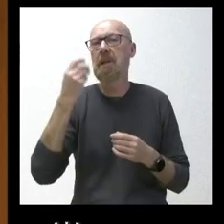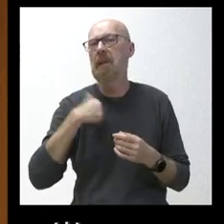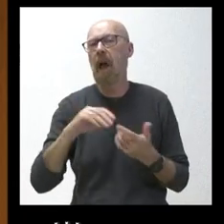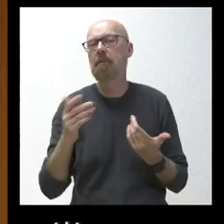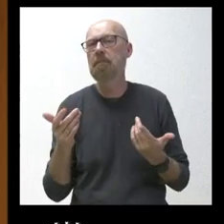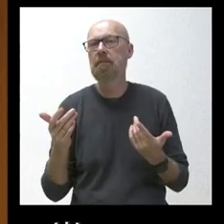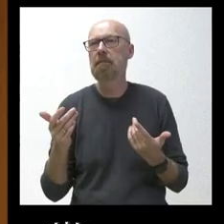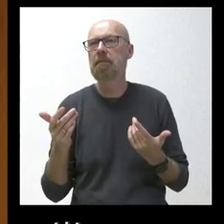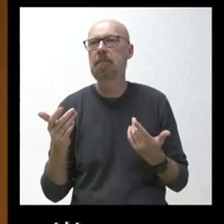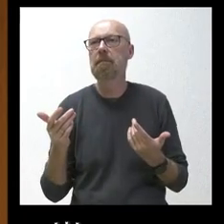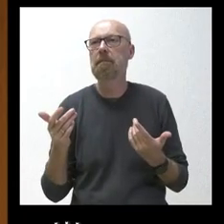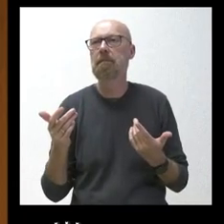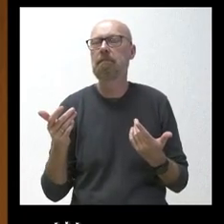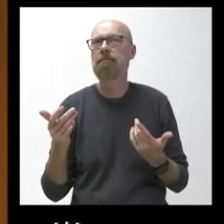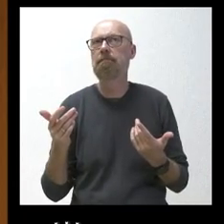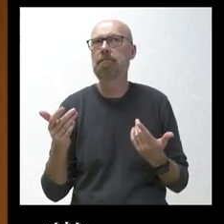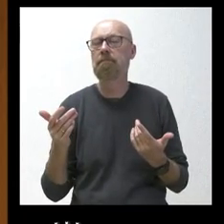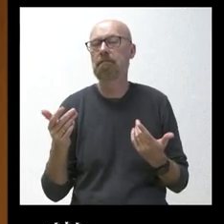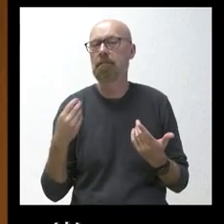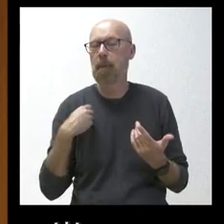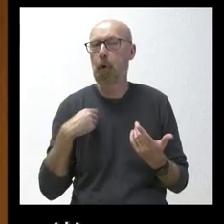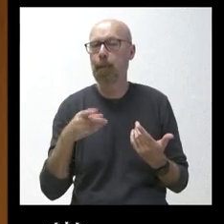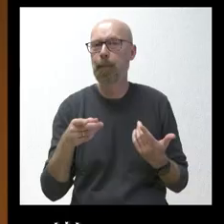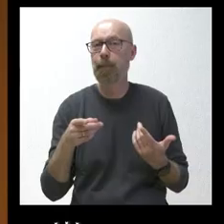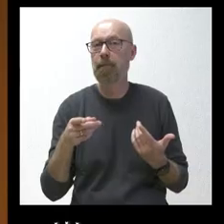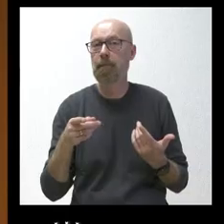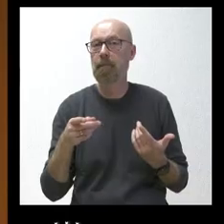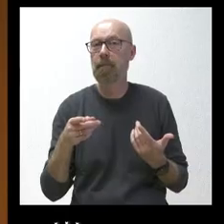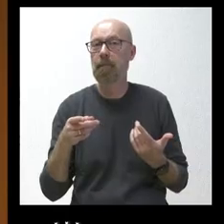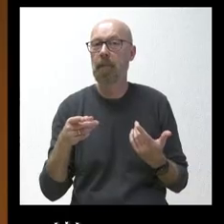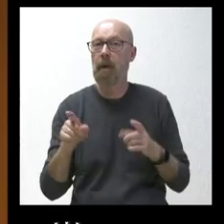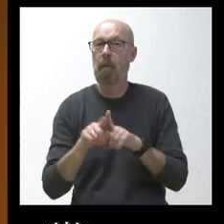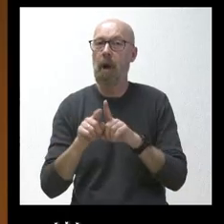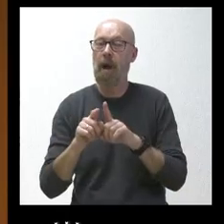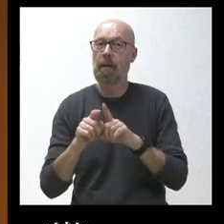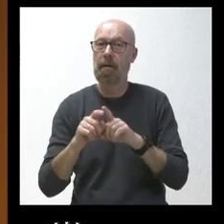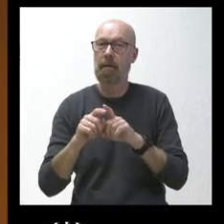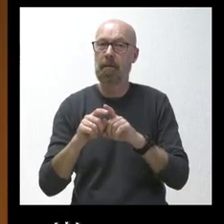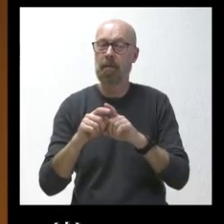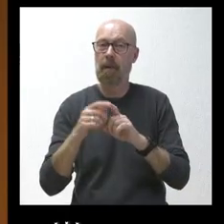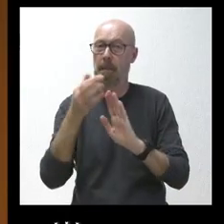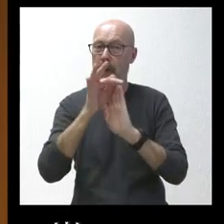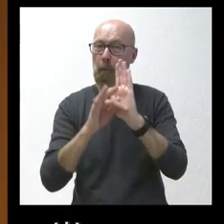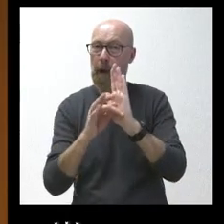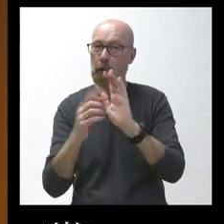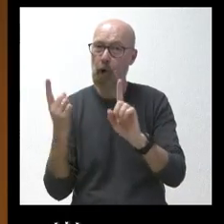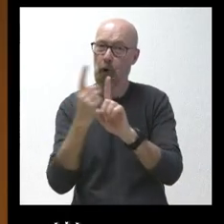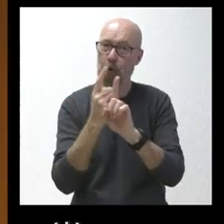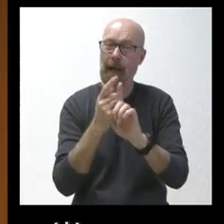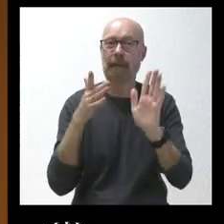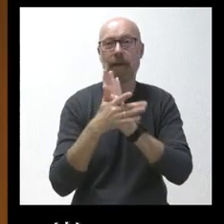el rechazo a las cuentas va implícito en el rechazo al techo de gasto.